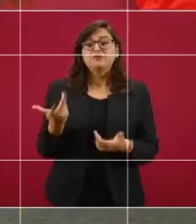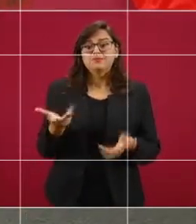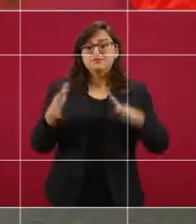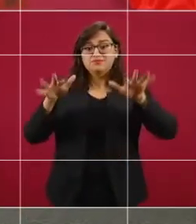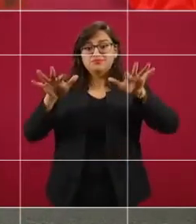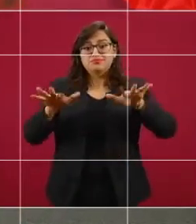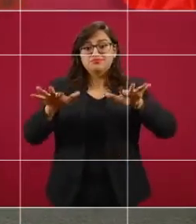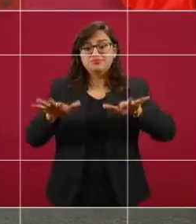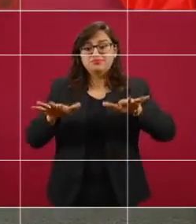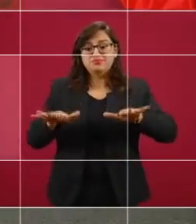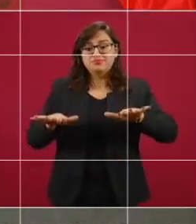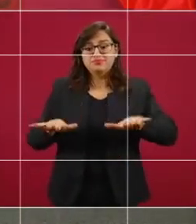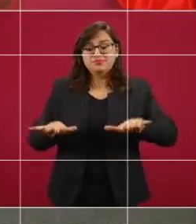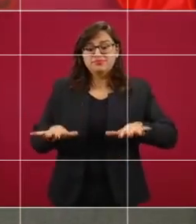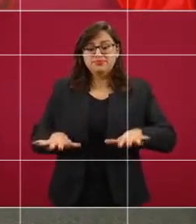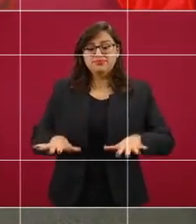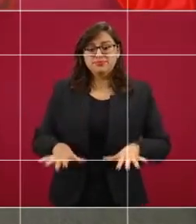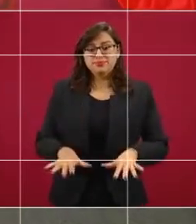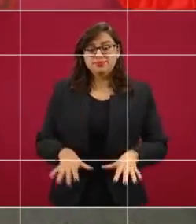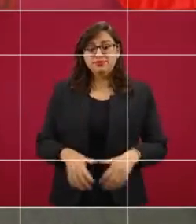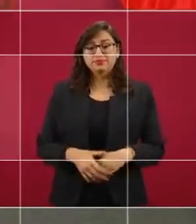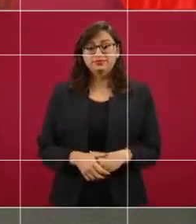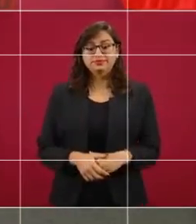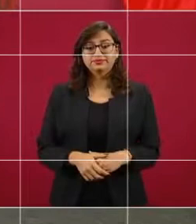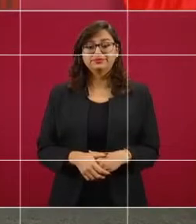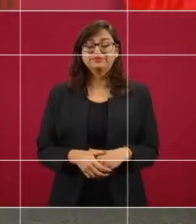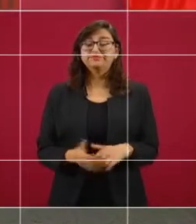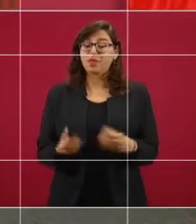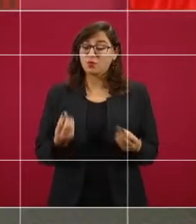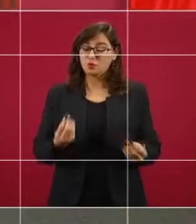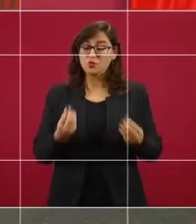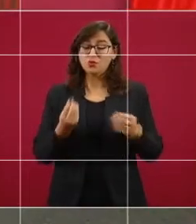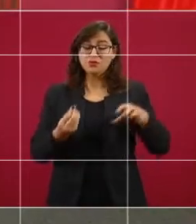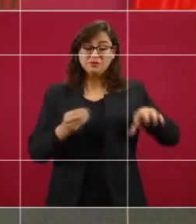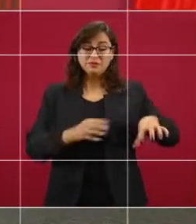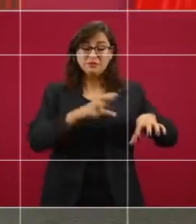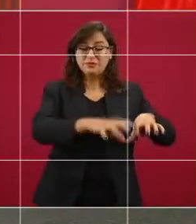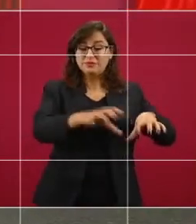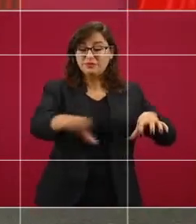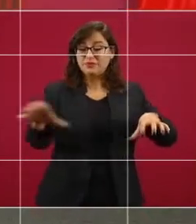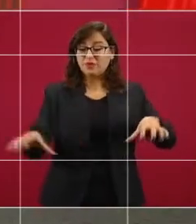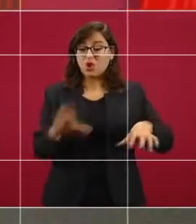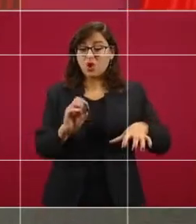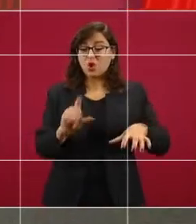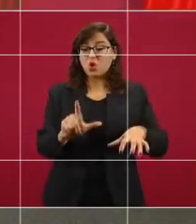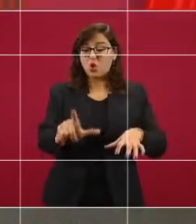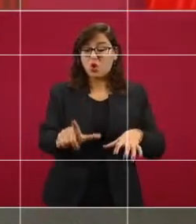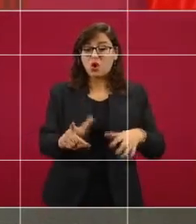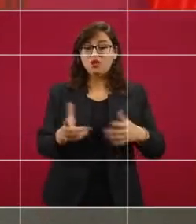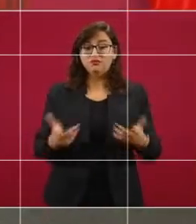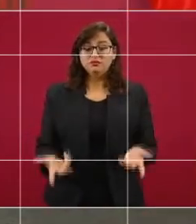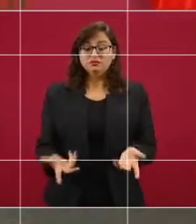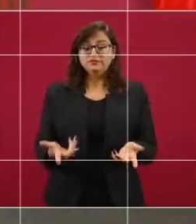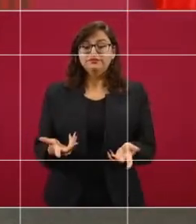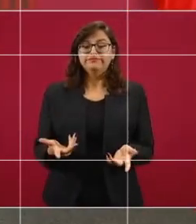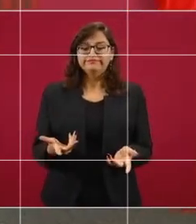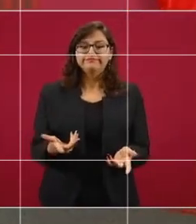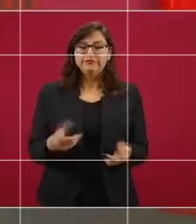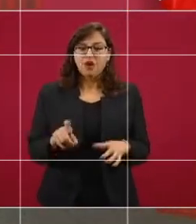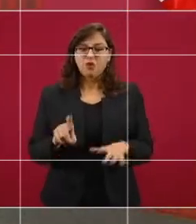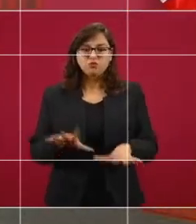las inundaciones en colonias, se tienen 70 albergues,